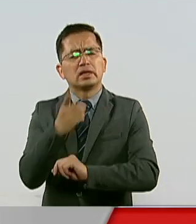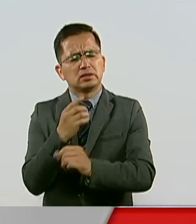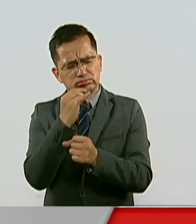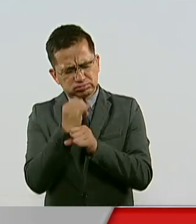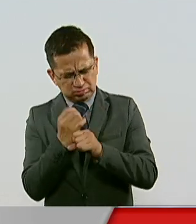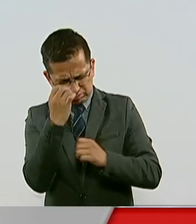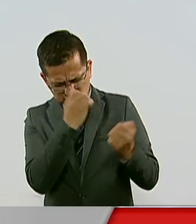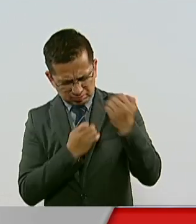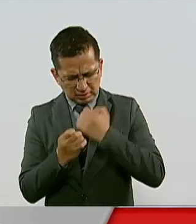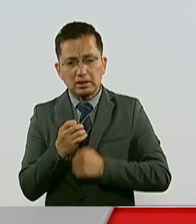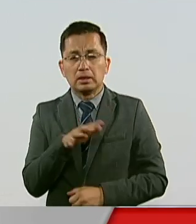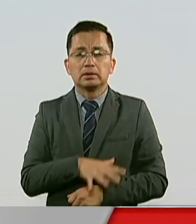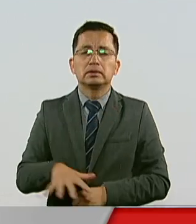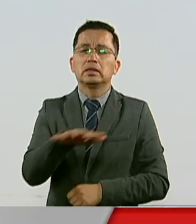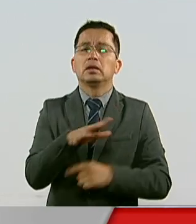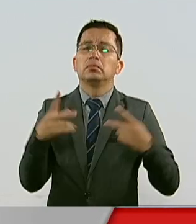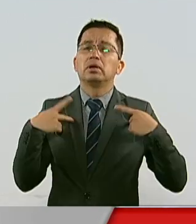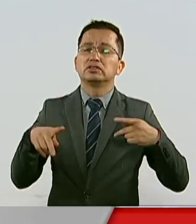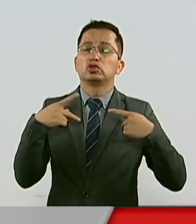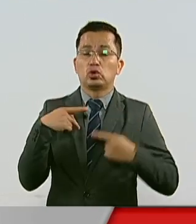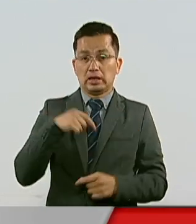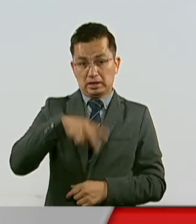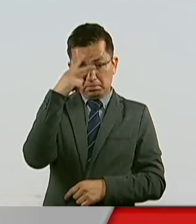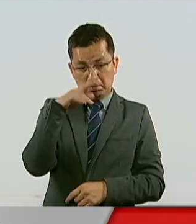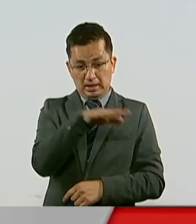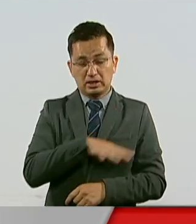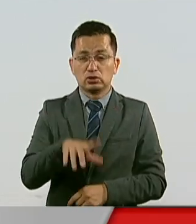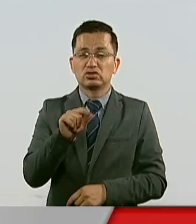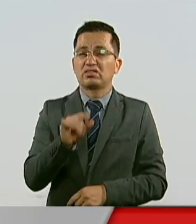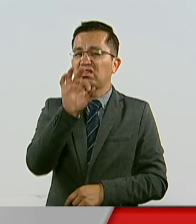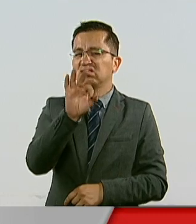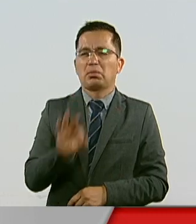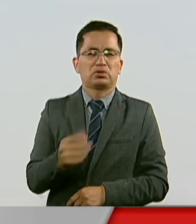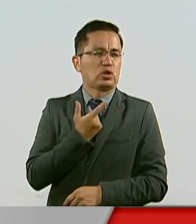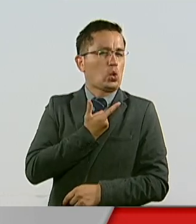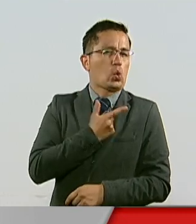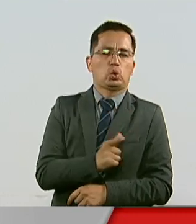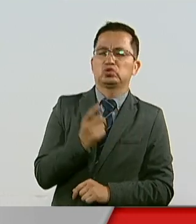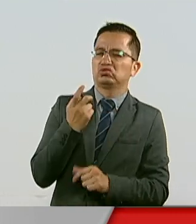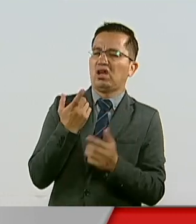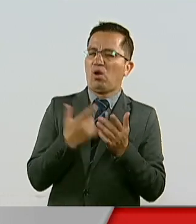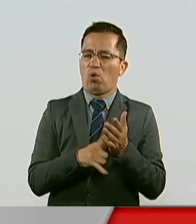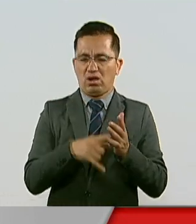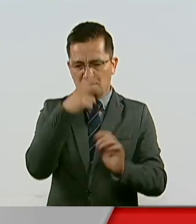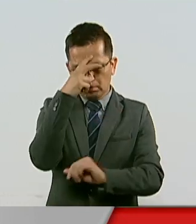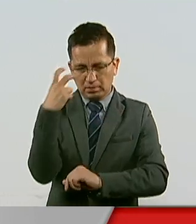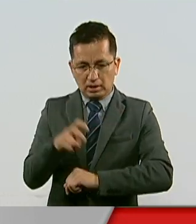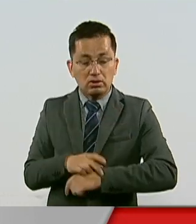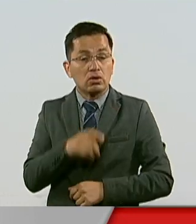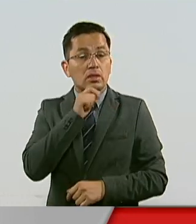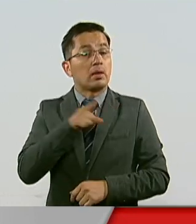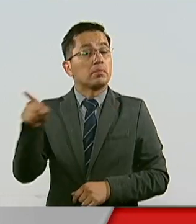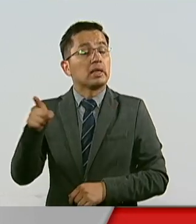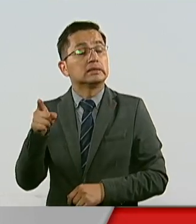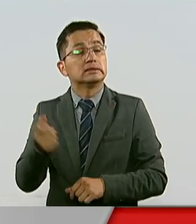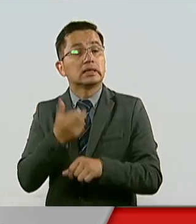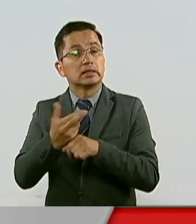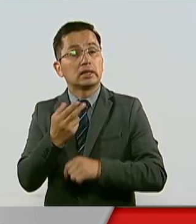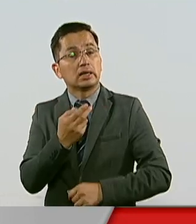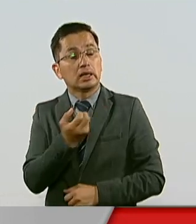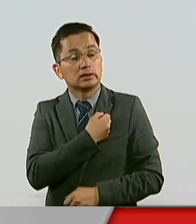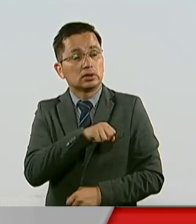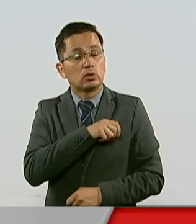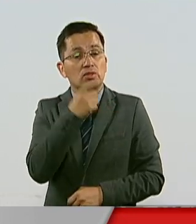70% de la población rechaza el horario de verano, además de que conforme a la Secretaría de Salud, existen afectaciones a la salud de las